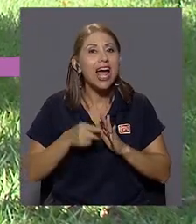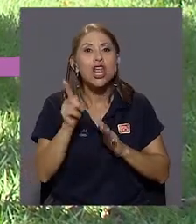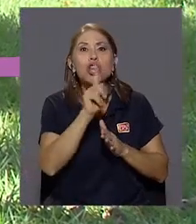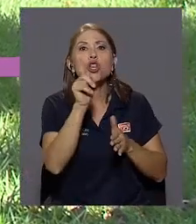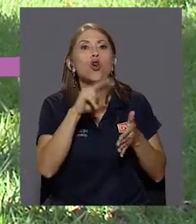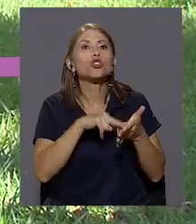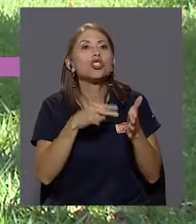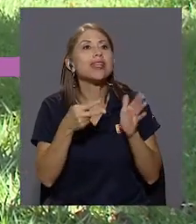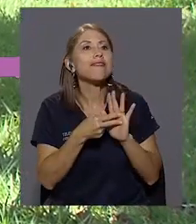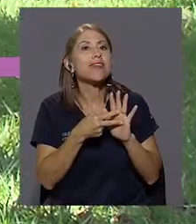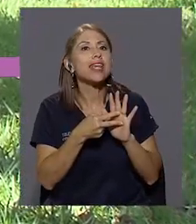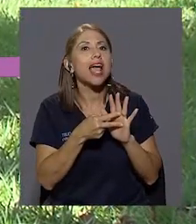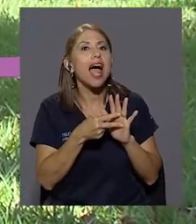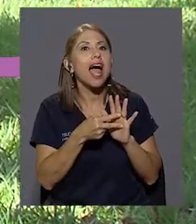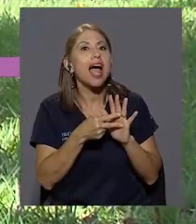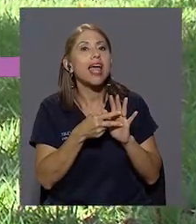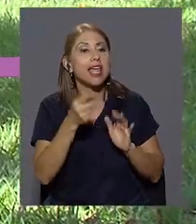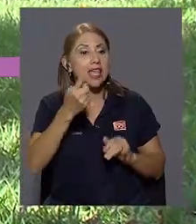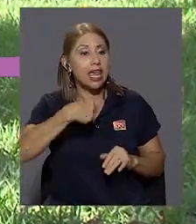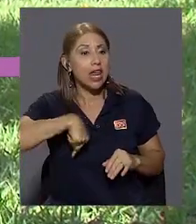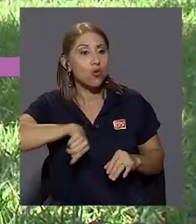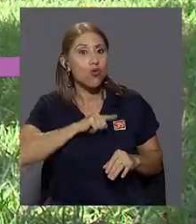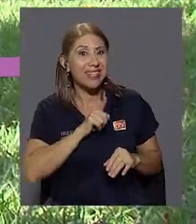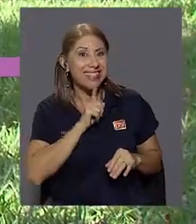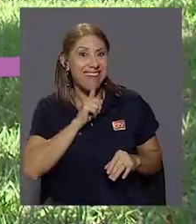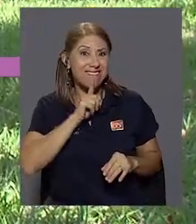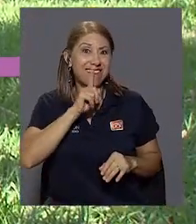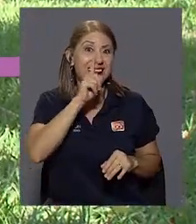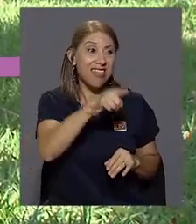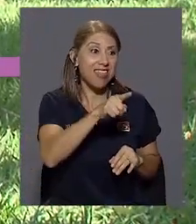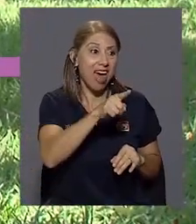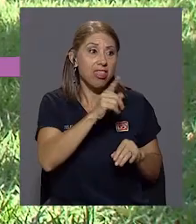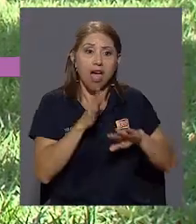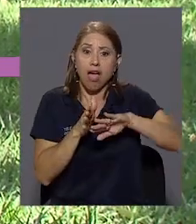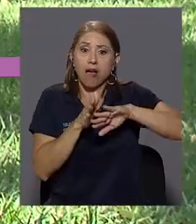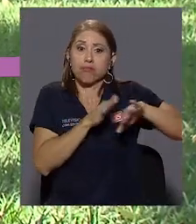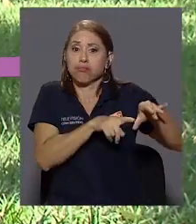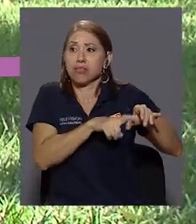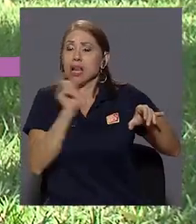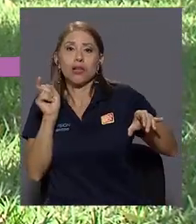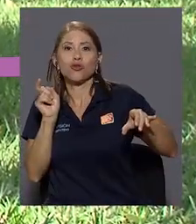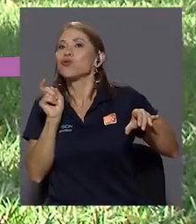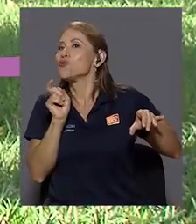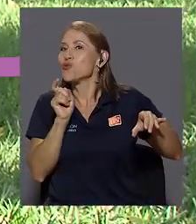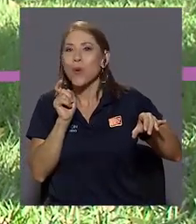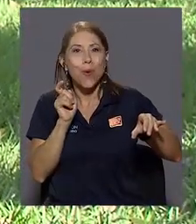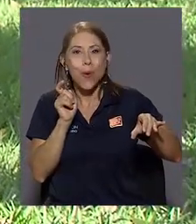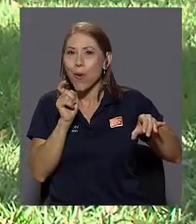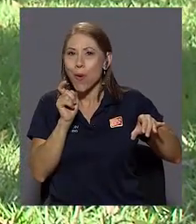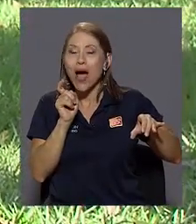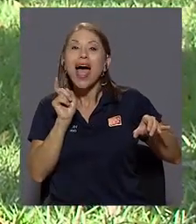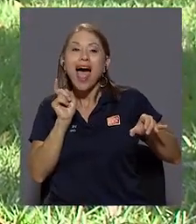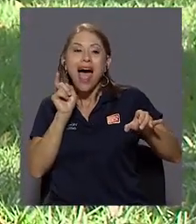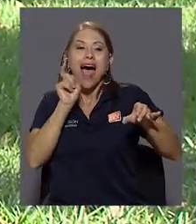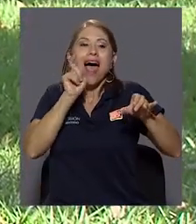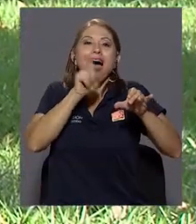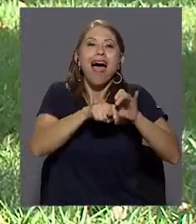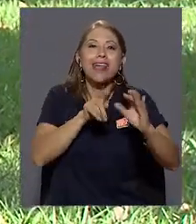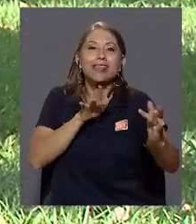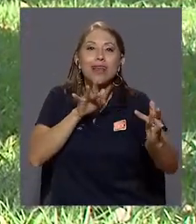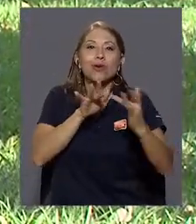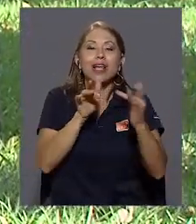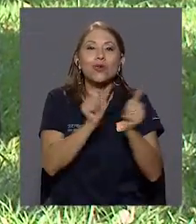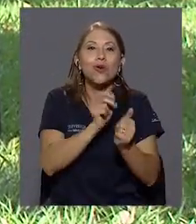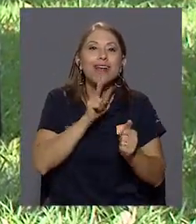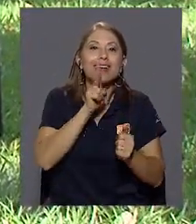salirnos de la realidad en que nosotros estamos viviendo, sino todo lo contrario, entrar en contacto con esa realidad y, ¿por qué